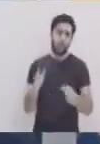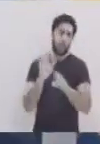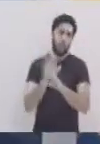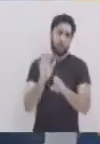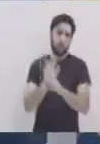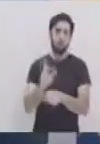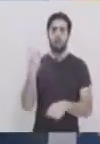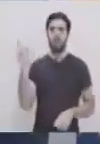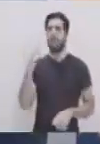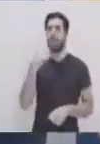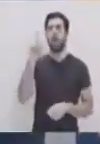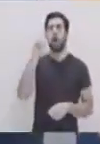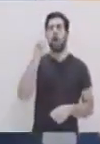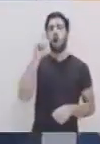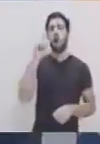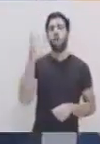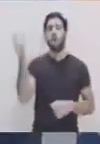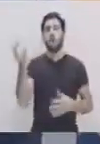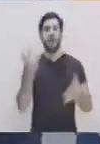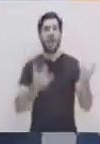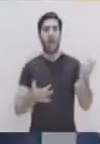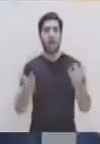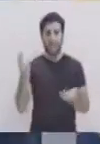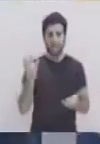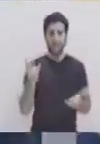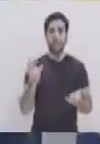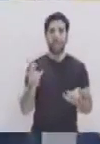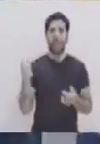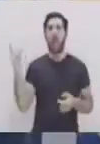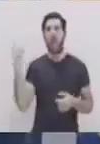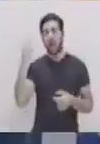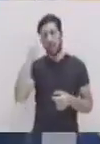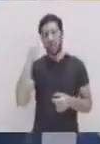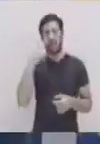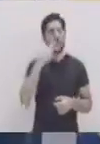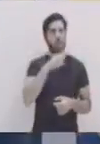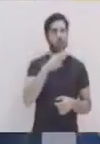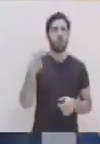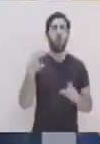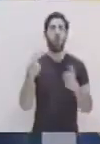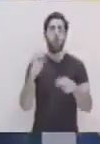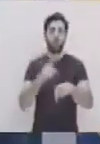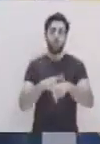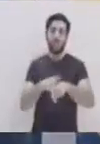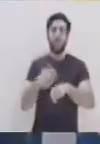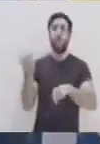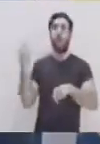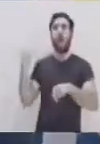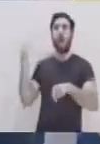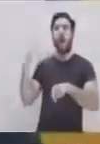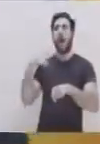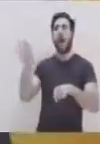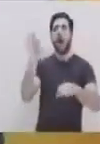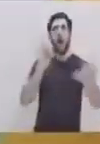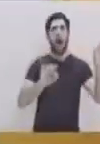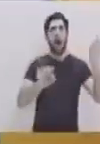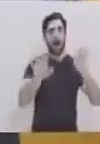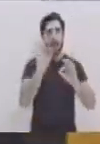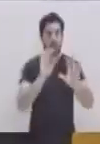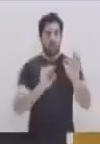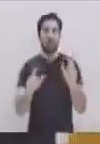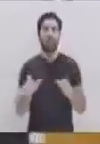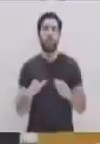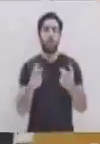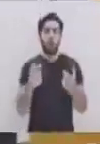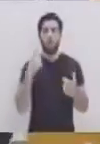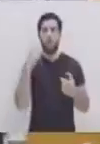caso del hombre araña, pues había factores que identificaban al hombre araña desde aquellos tiempos, ¿verdad? Ahora vemos ya que